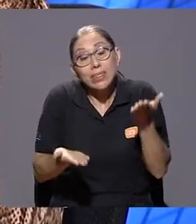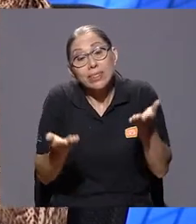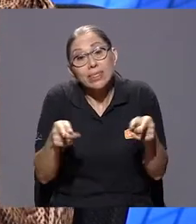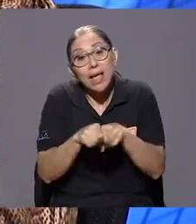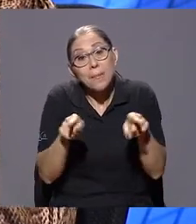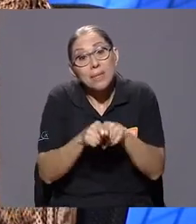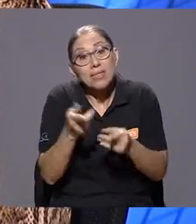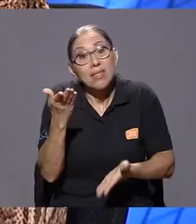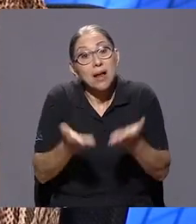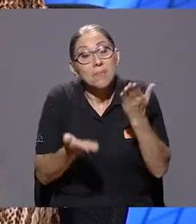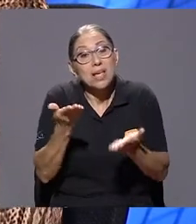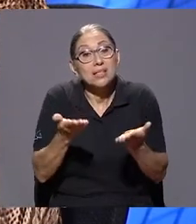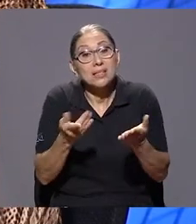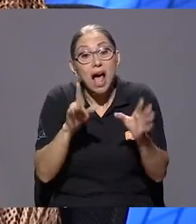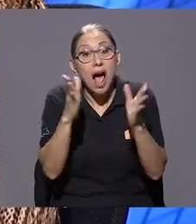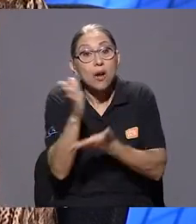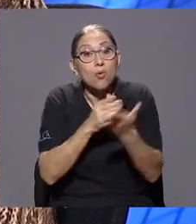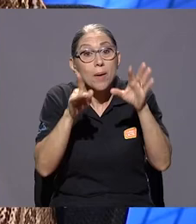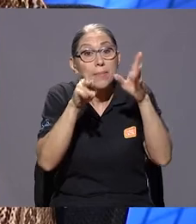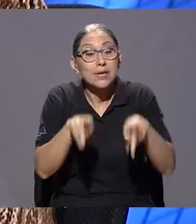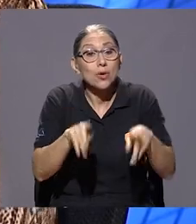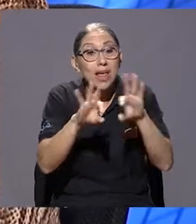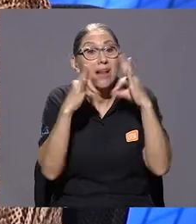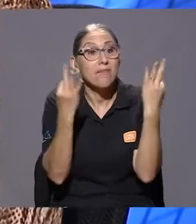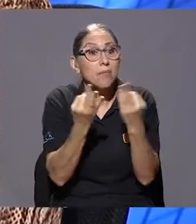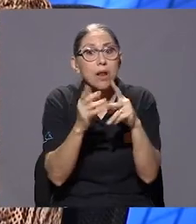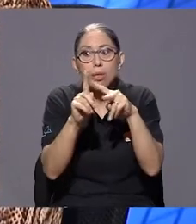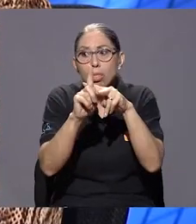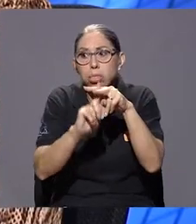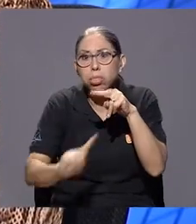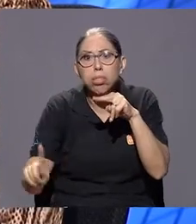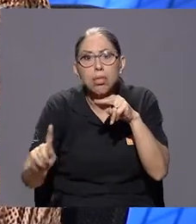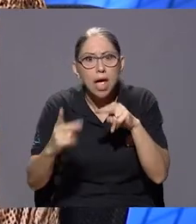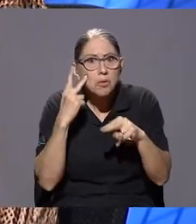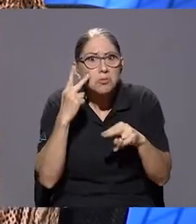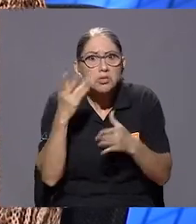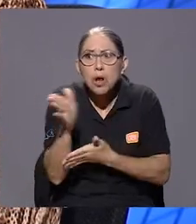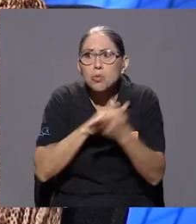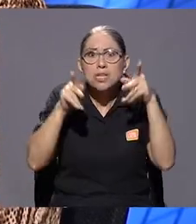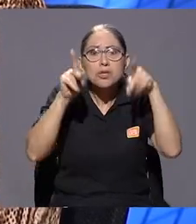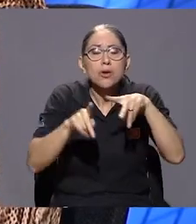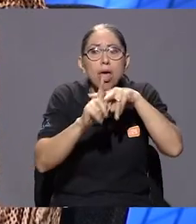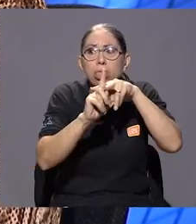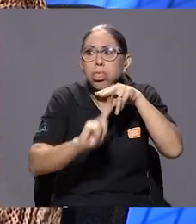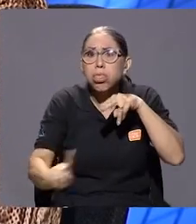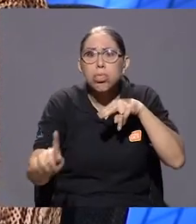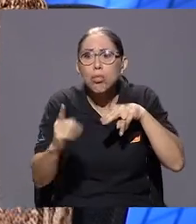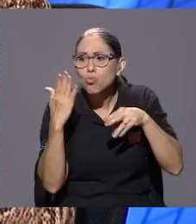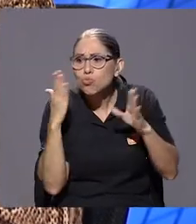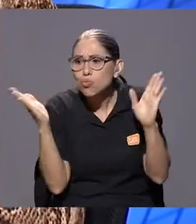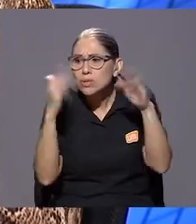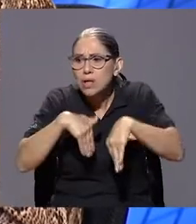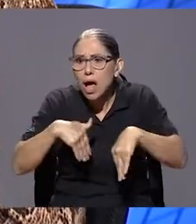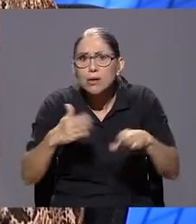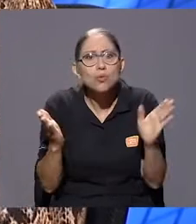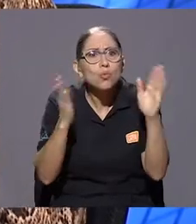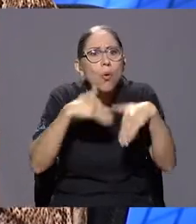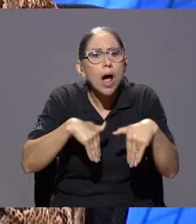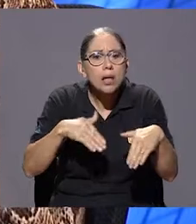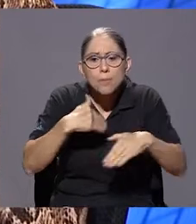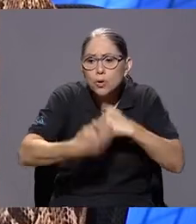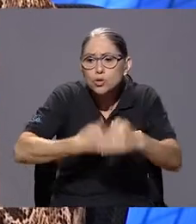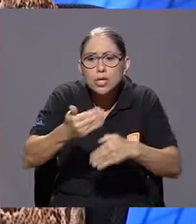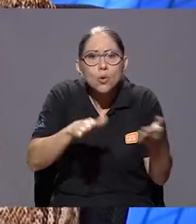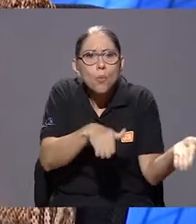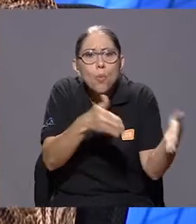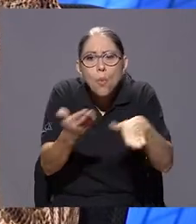pérdida de un familiar que nunca apareció. ¿Cuántos casos hemos visto ahorita en Costa Rica de personas que solamente no aparecen? Y que no tuvimos el proceso del entierro,